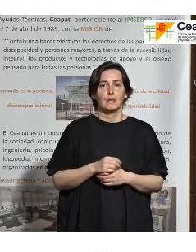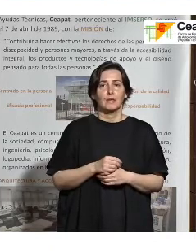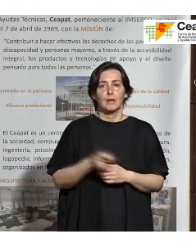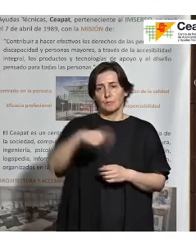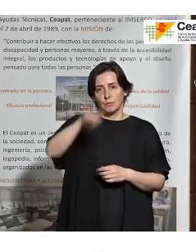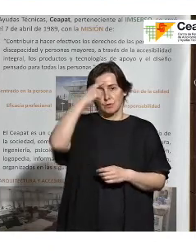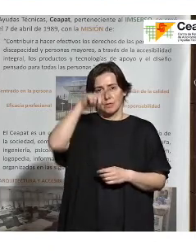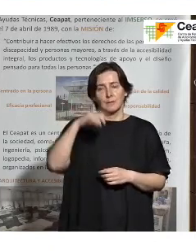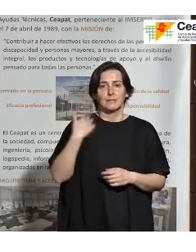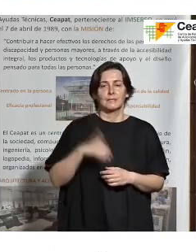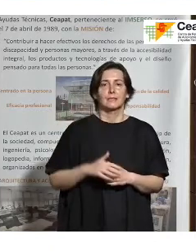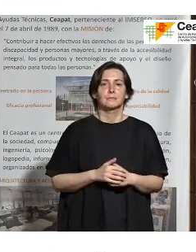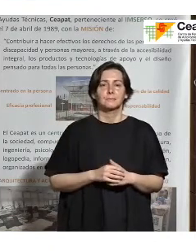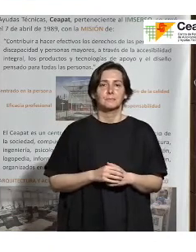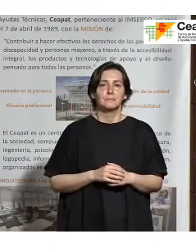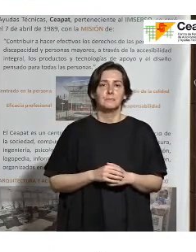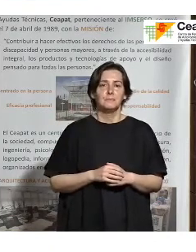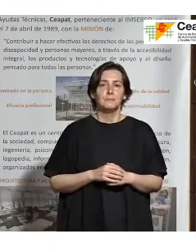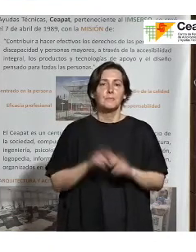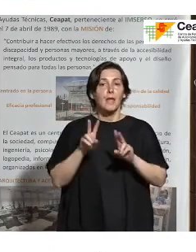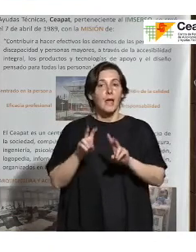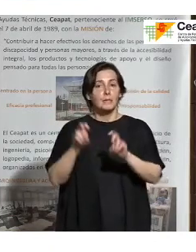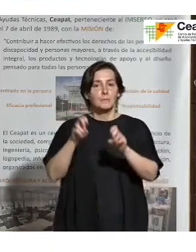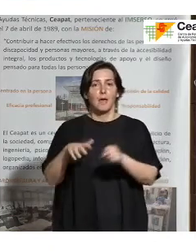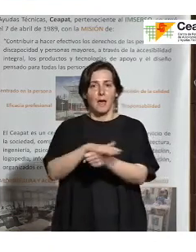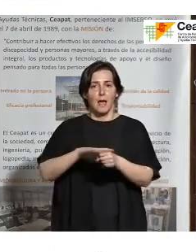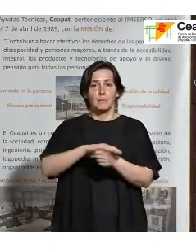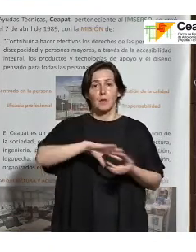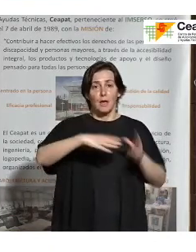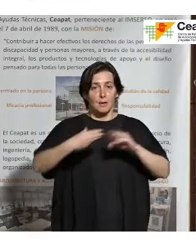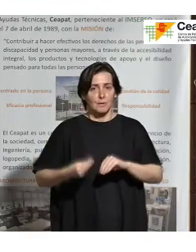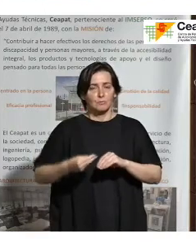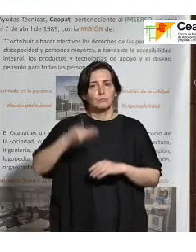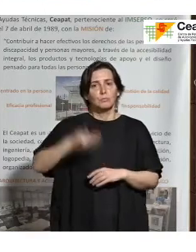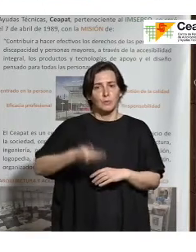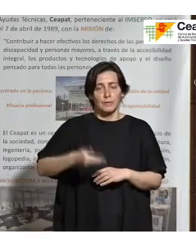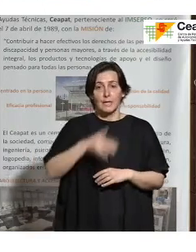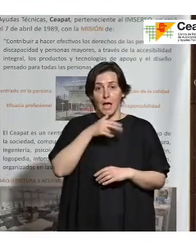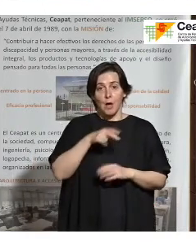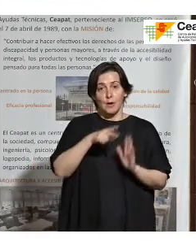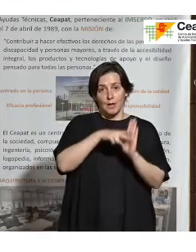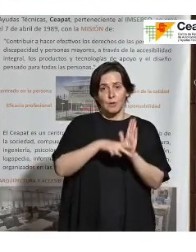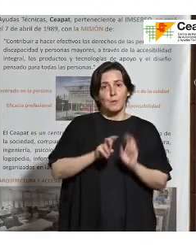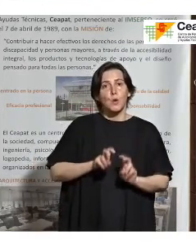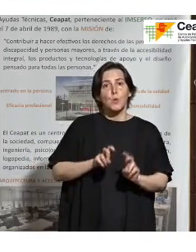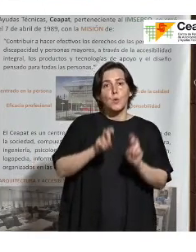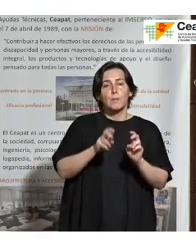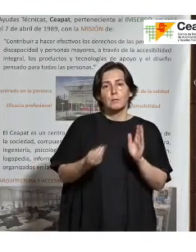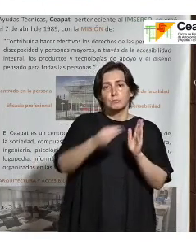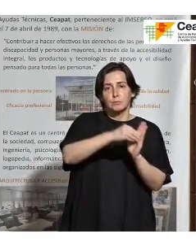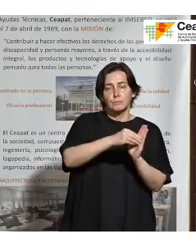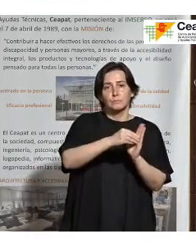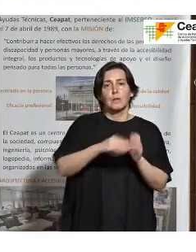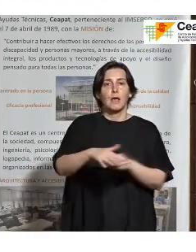conozcáis. En cuanto al ámbito de aplicación, sí que es importante que ahora la nueva norma recoge todo